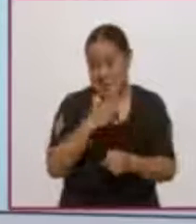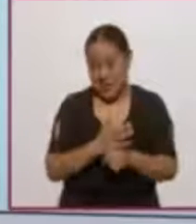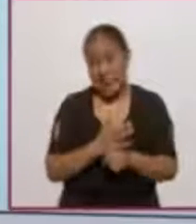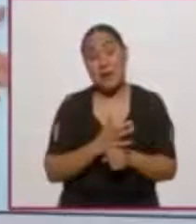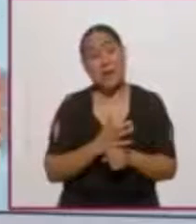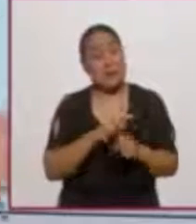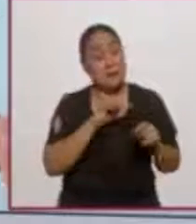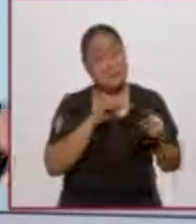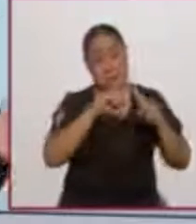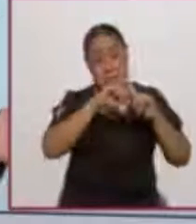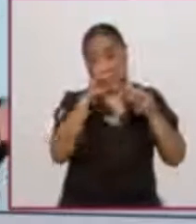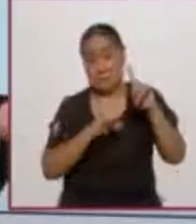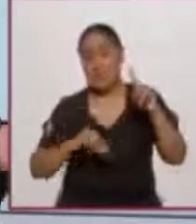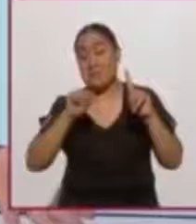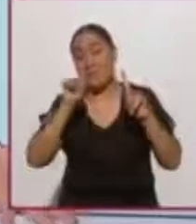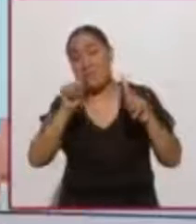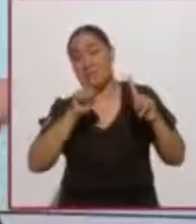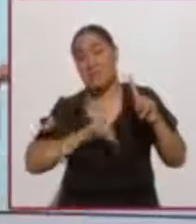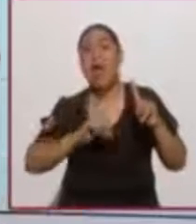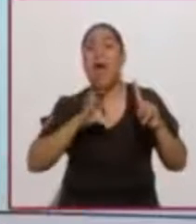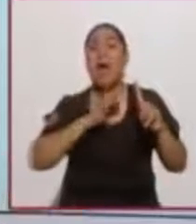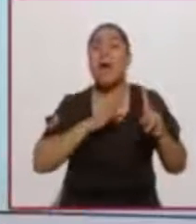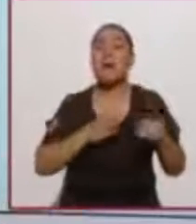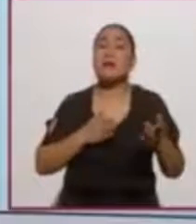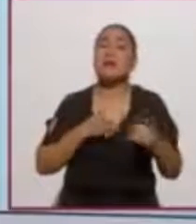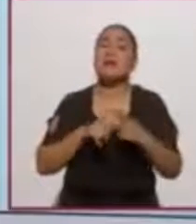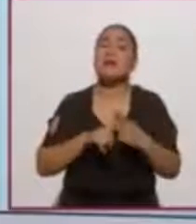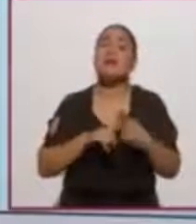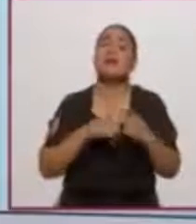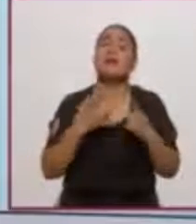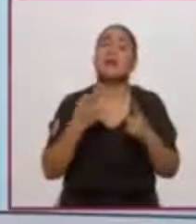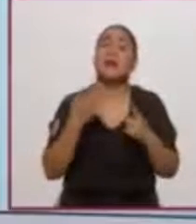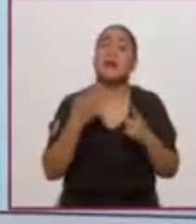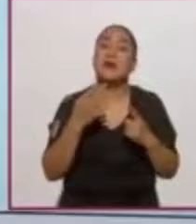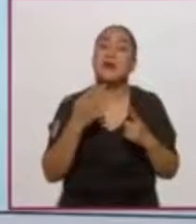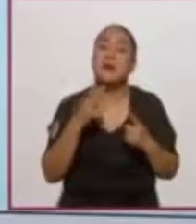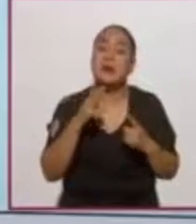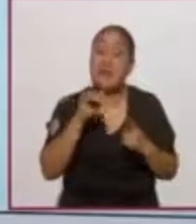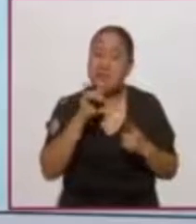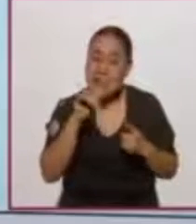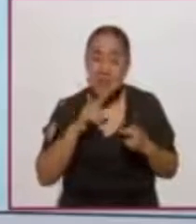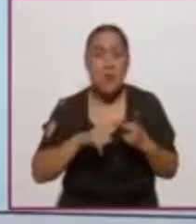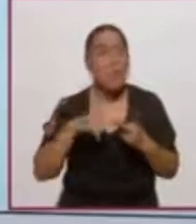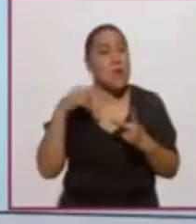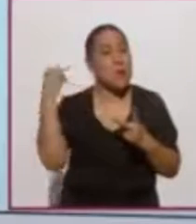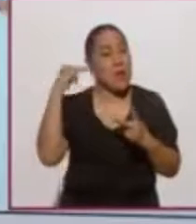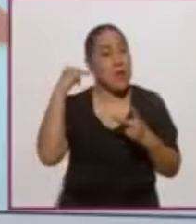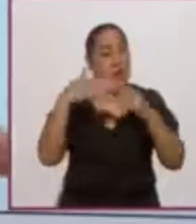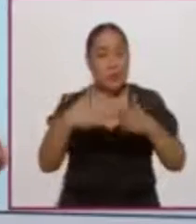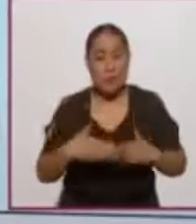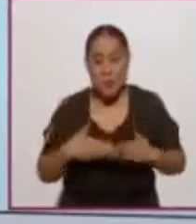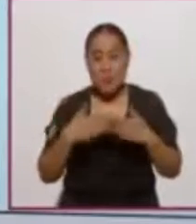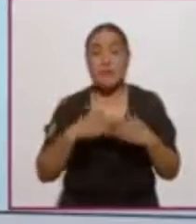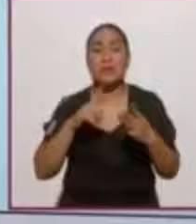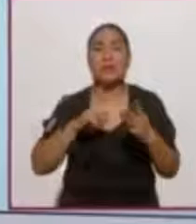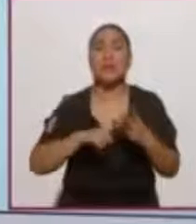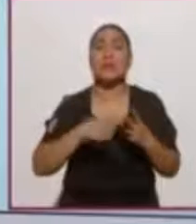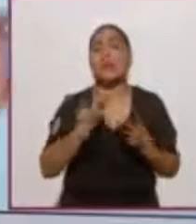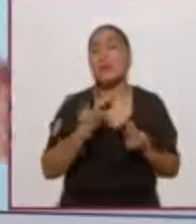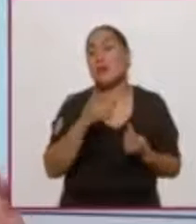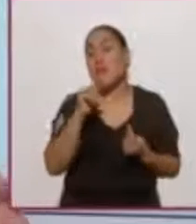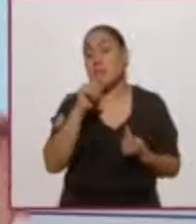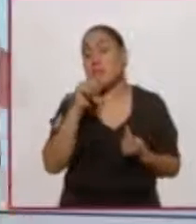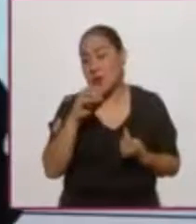litorales, pues tenemos la presencia de estos puertos. Está el puerto de Manzanillo, está el puerto de Veracruz, estamos hablando de Lázaro Cárdenas,